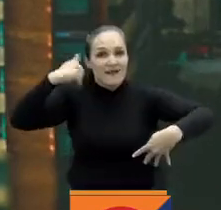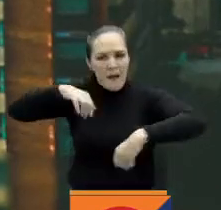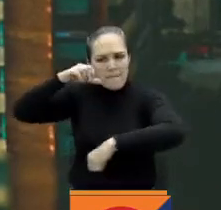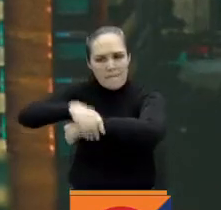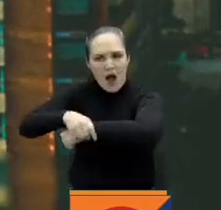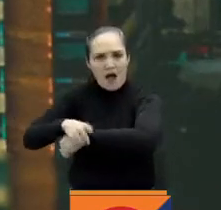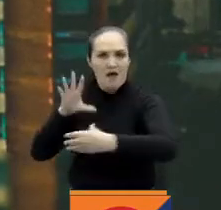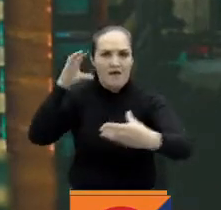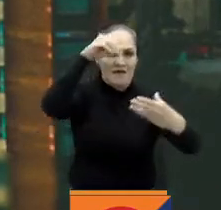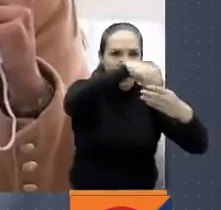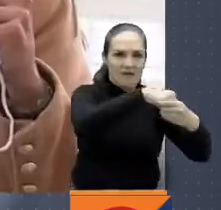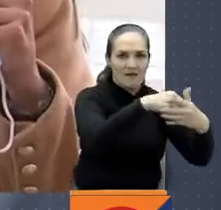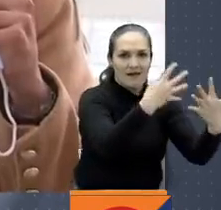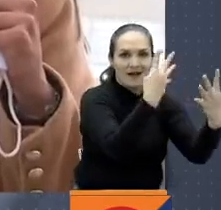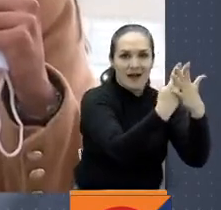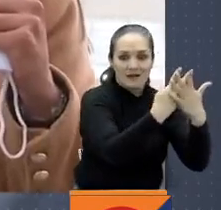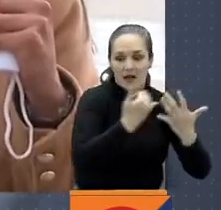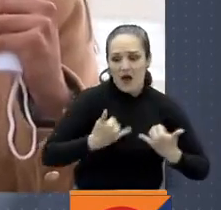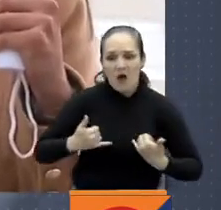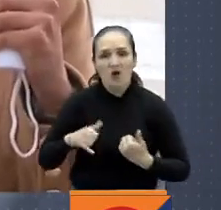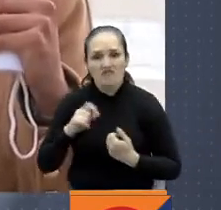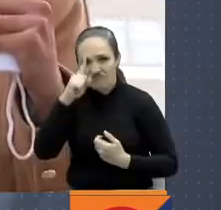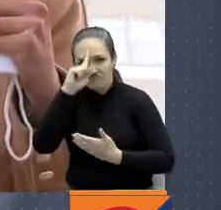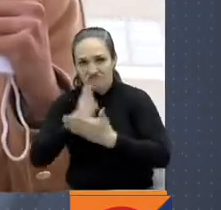Barberi, buenas tardes. ¿En dónde se encuentra?